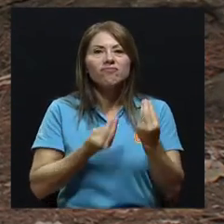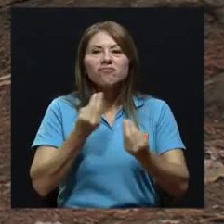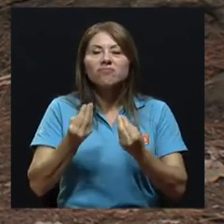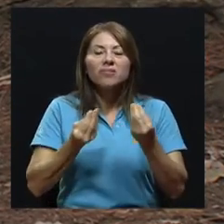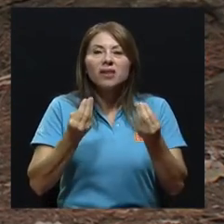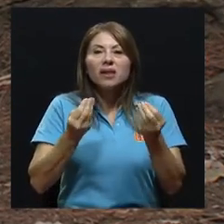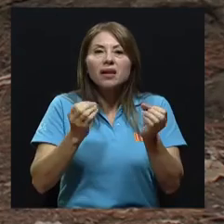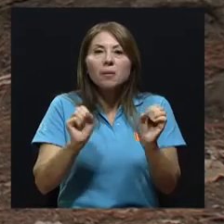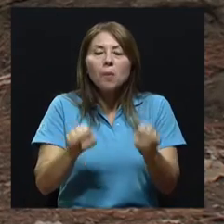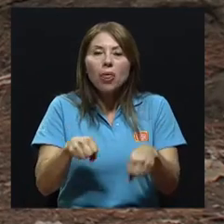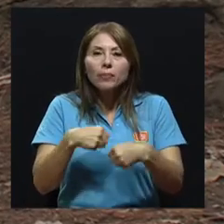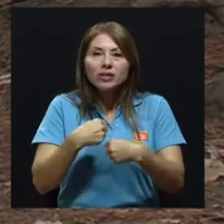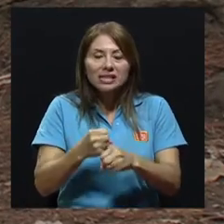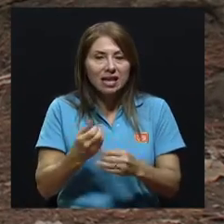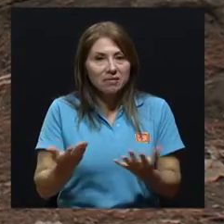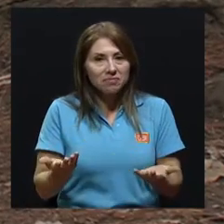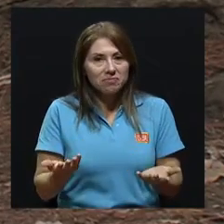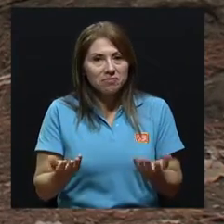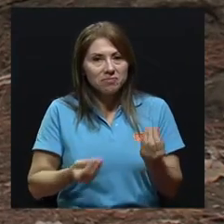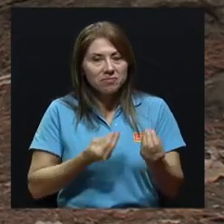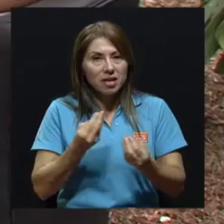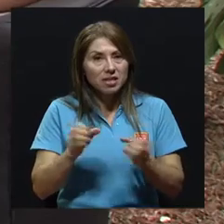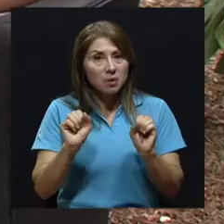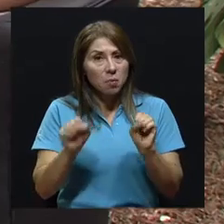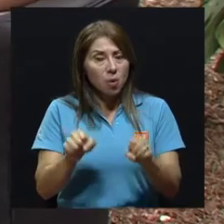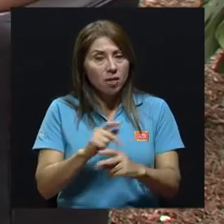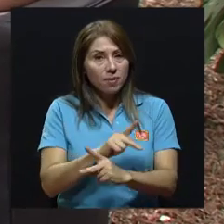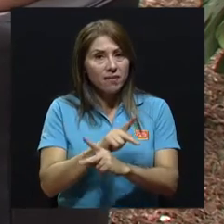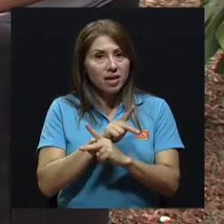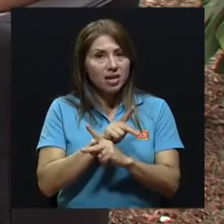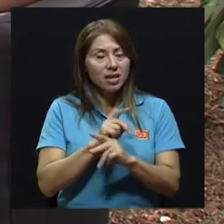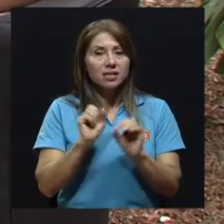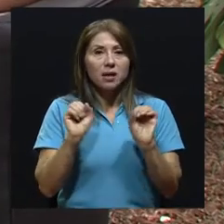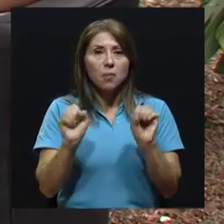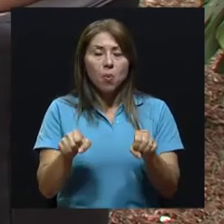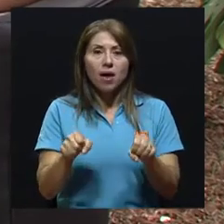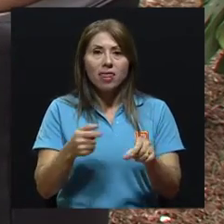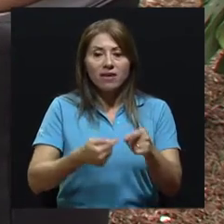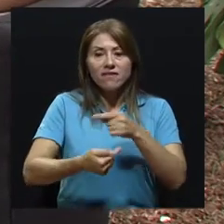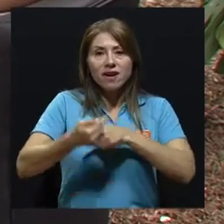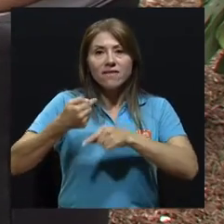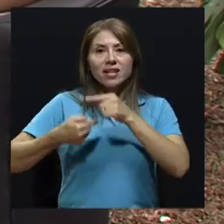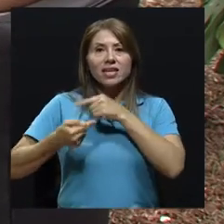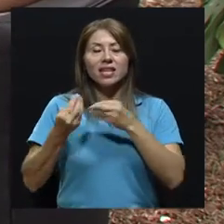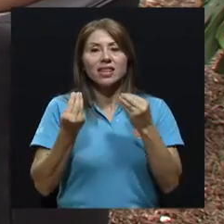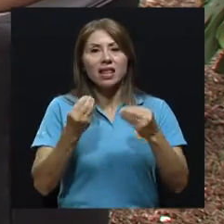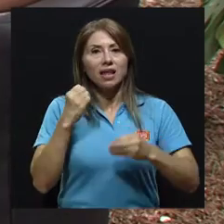de qué podemos hacer. ¿Se puede revertir? ¿Se puede prevenir también tanta contaminación que tiene nuestro aire?